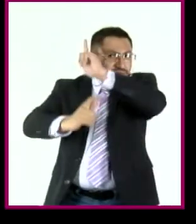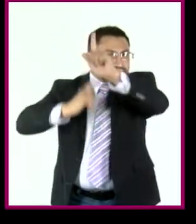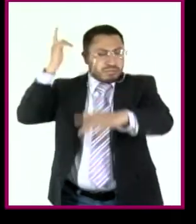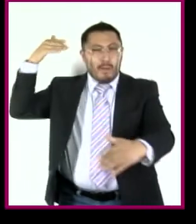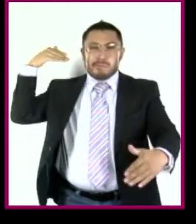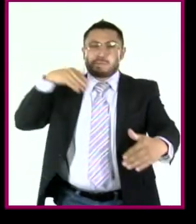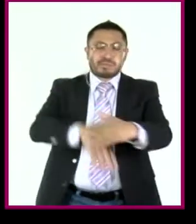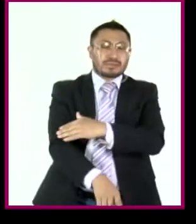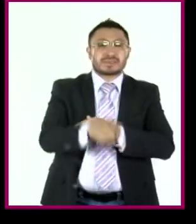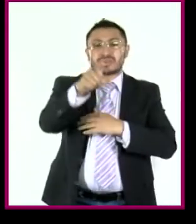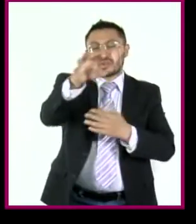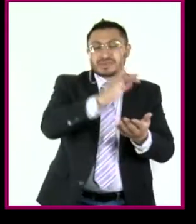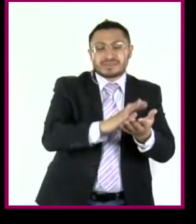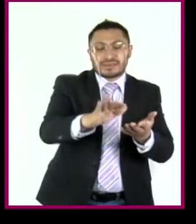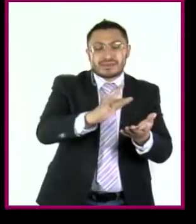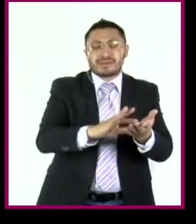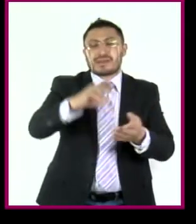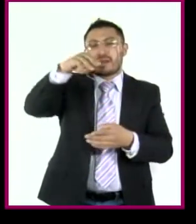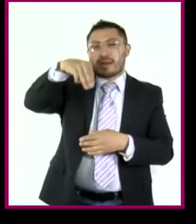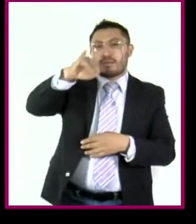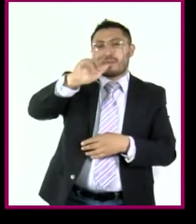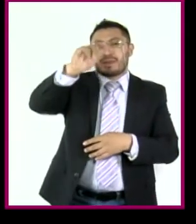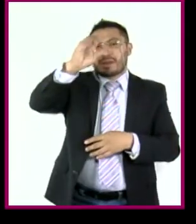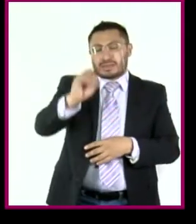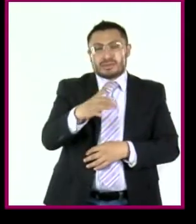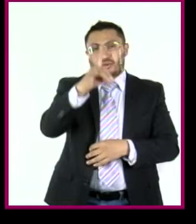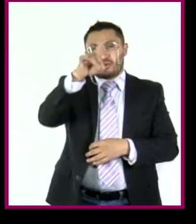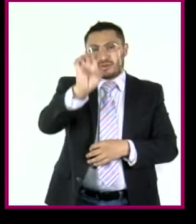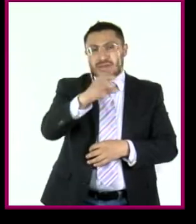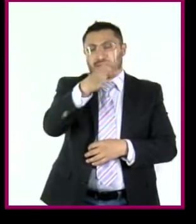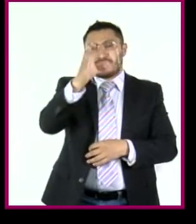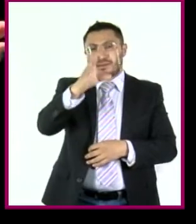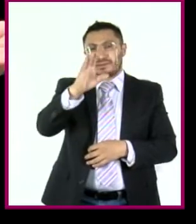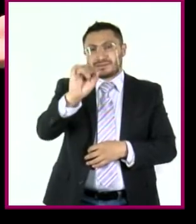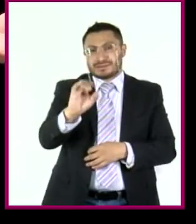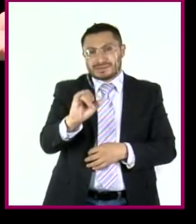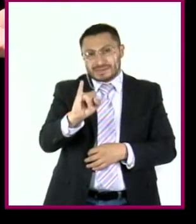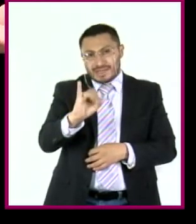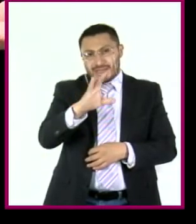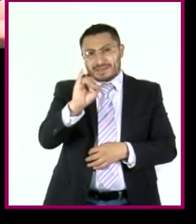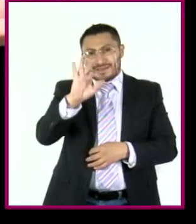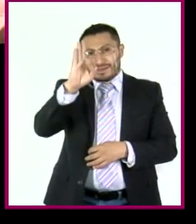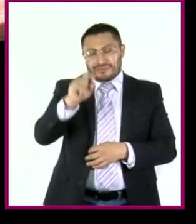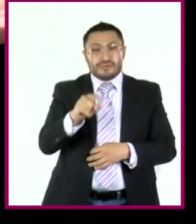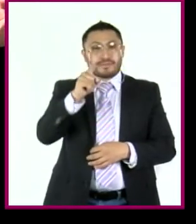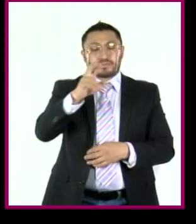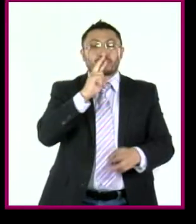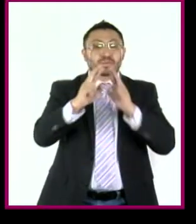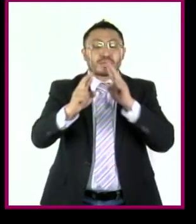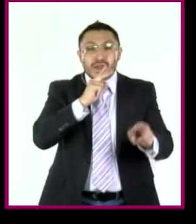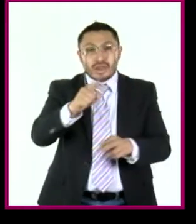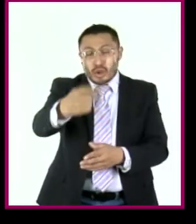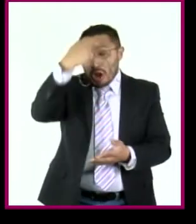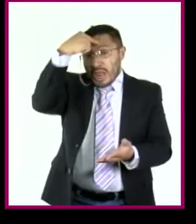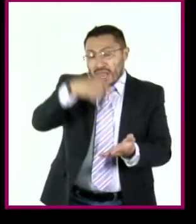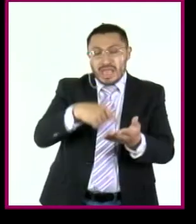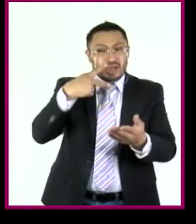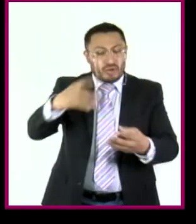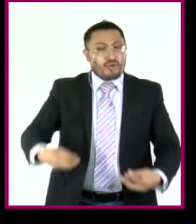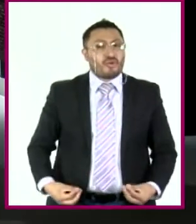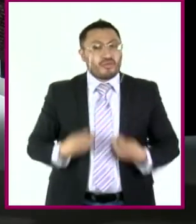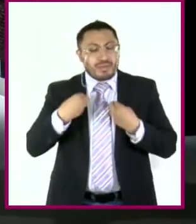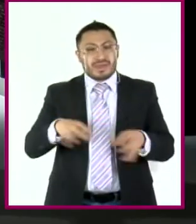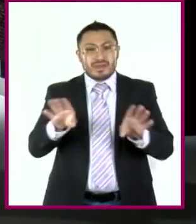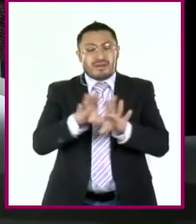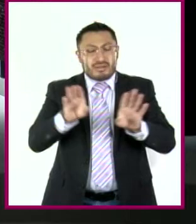Lean el mito de Sísifo e intenten responder. ¿Creen que la vida de Sísifo se convirtió en un sinsentido?